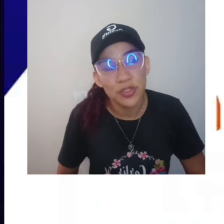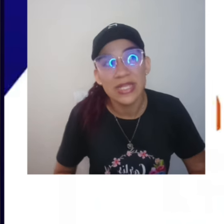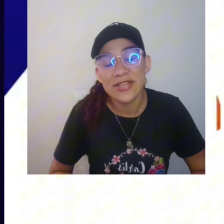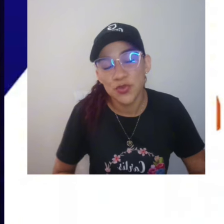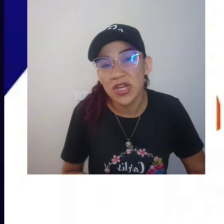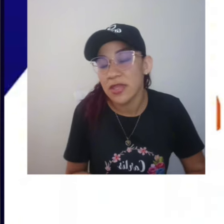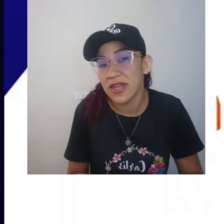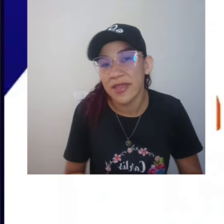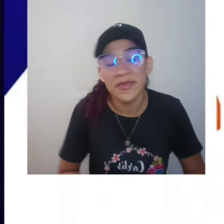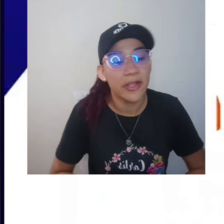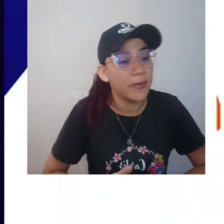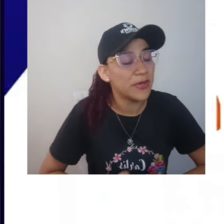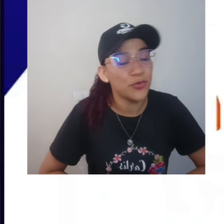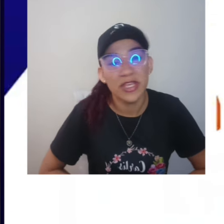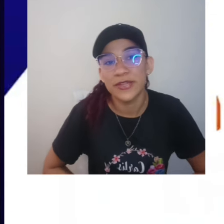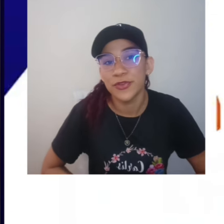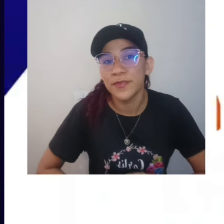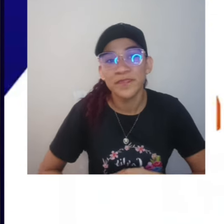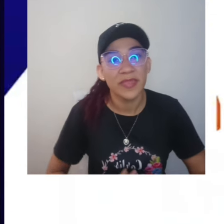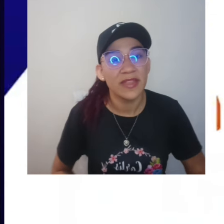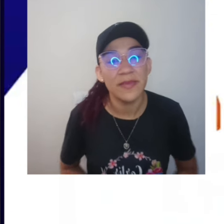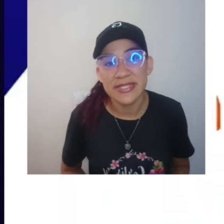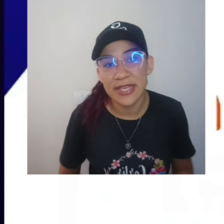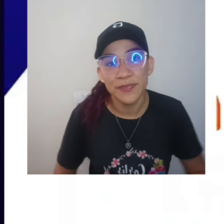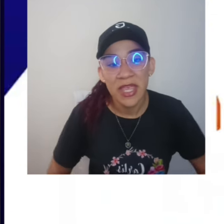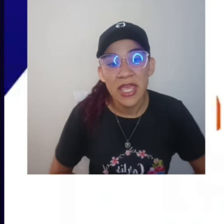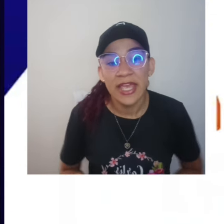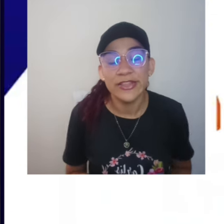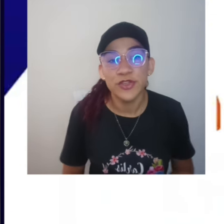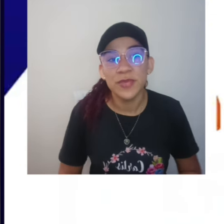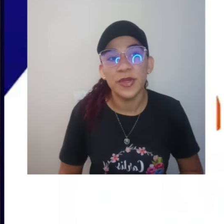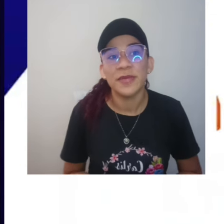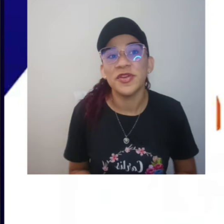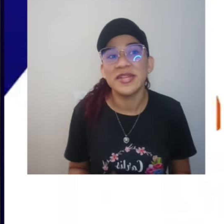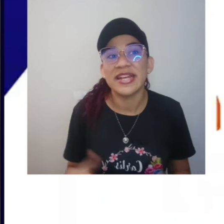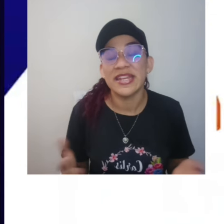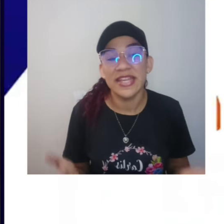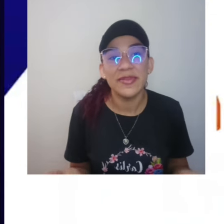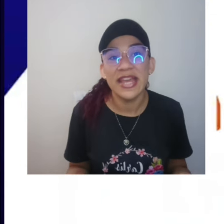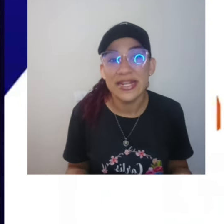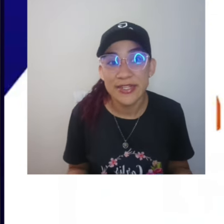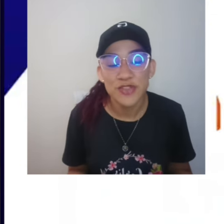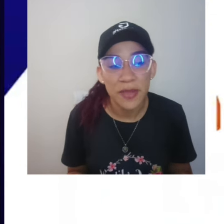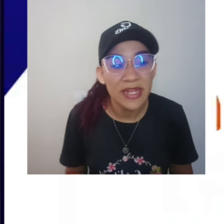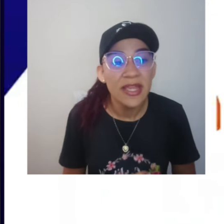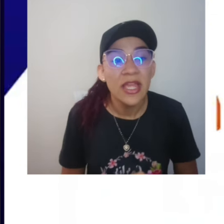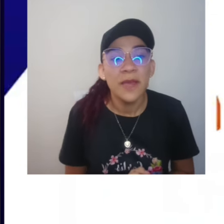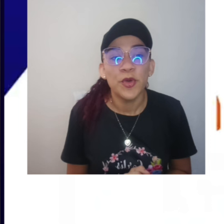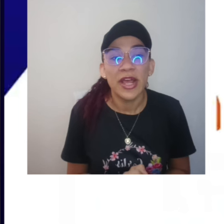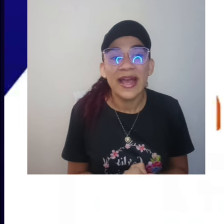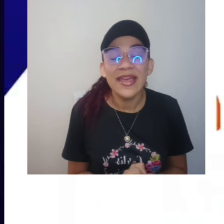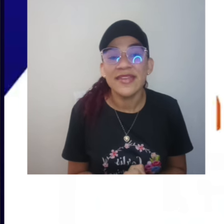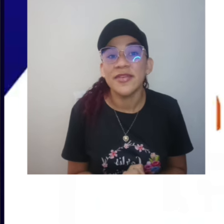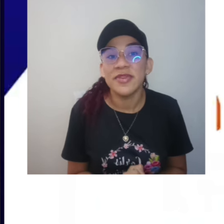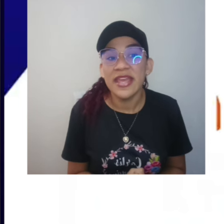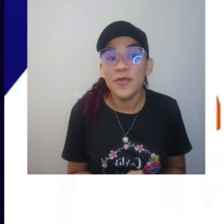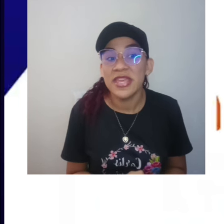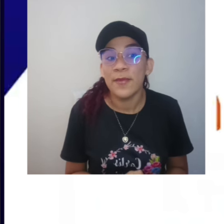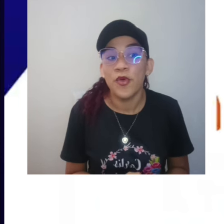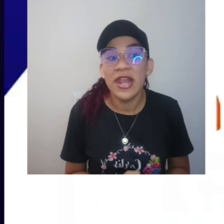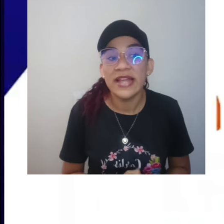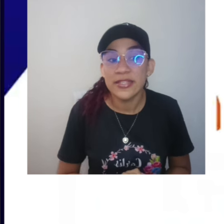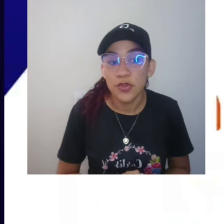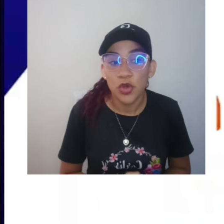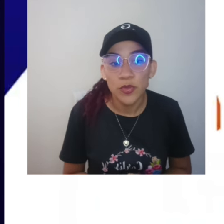azúcar. Porque el azúcar de verdad me estaba perjudicando demasiado. Entonces, bueno, amigo, mira, quería dejárselo saber por acá. Este video